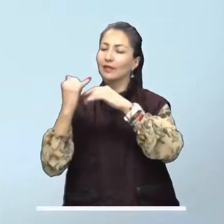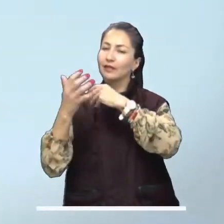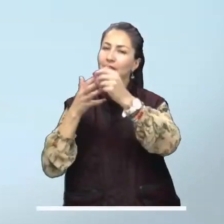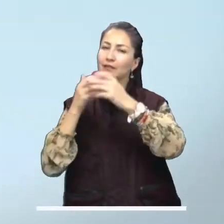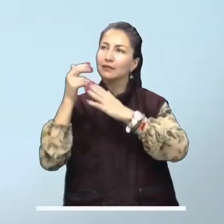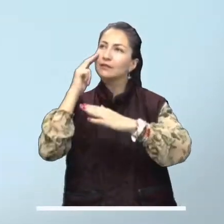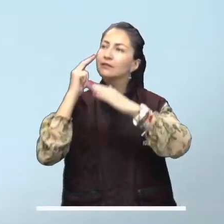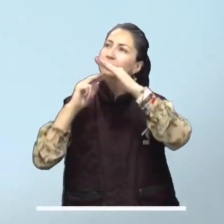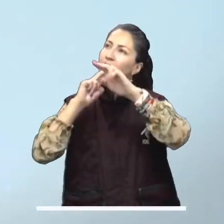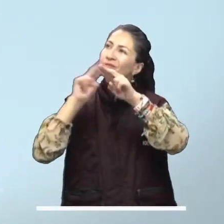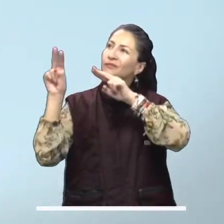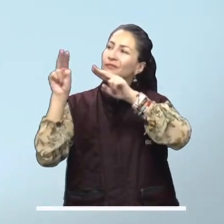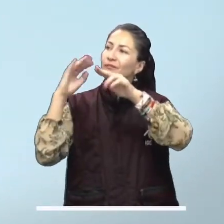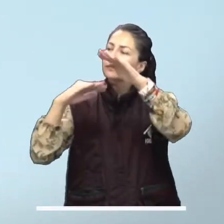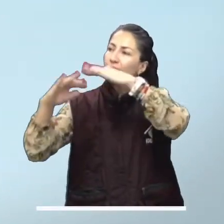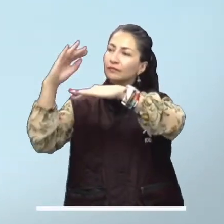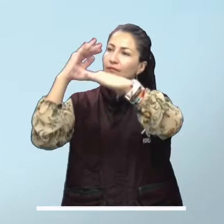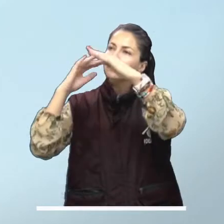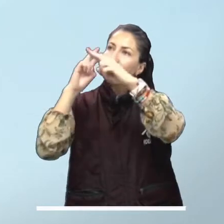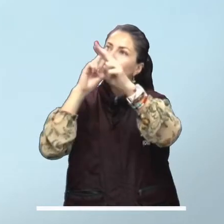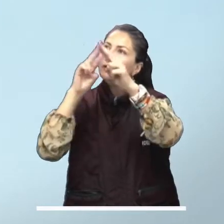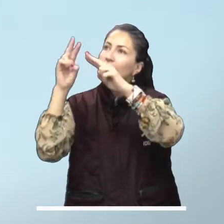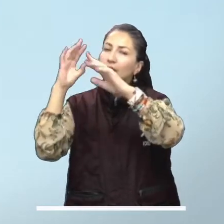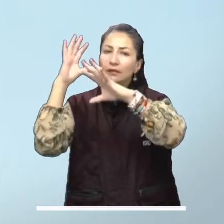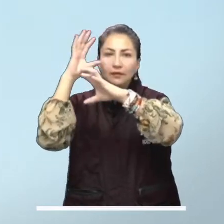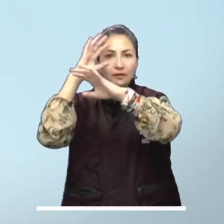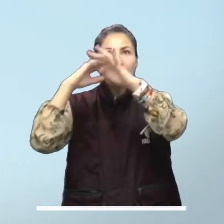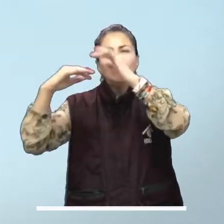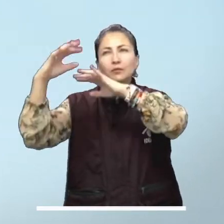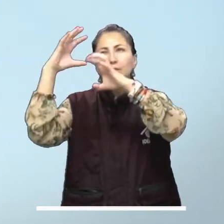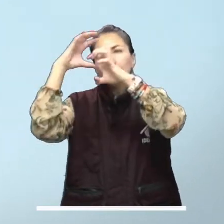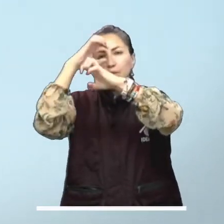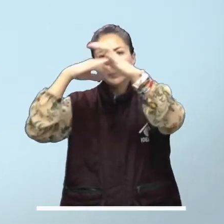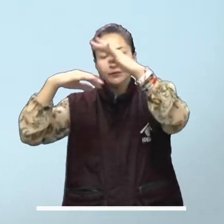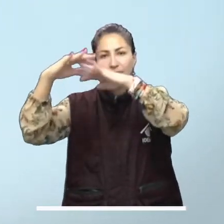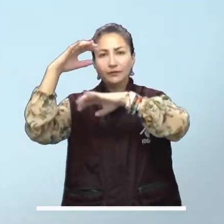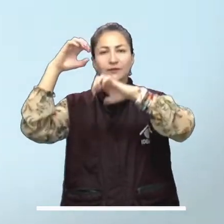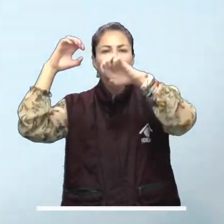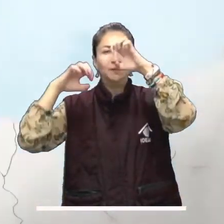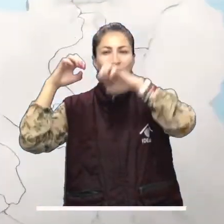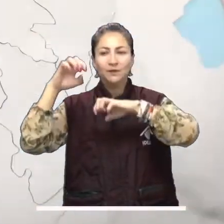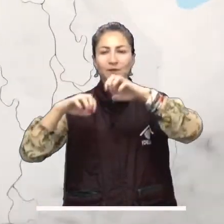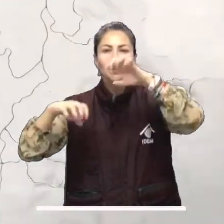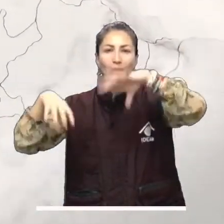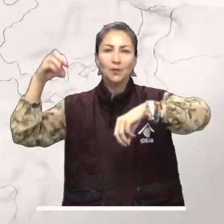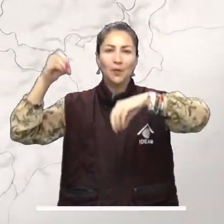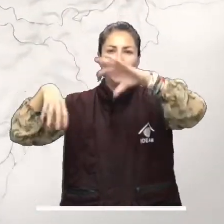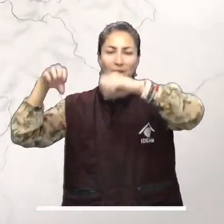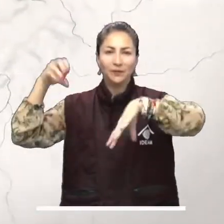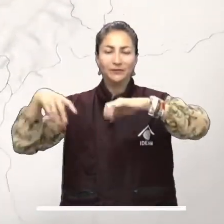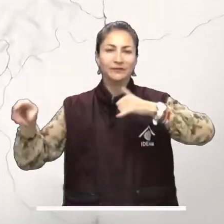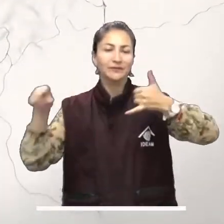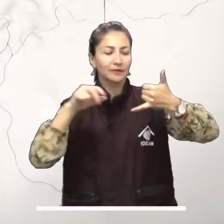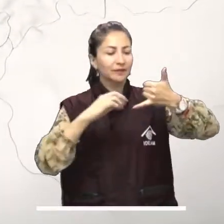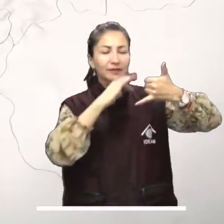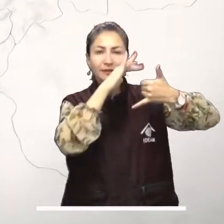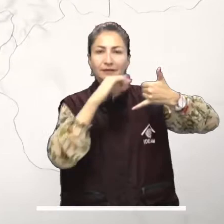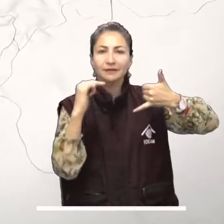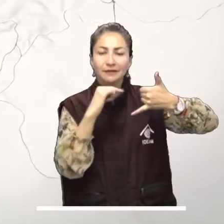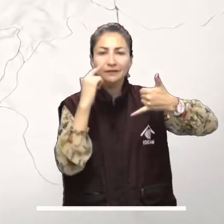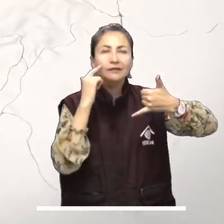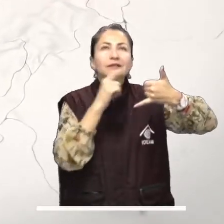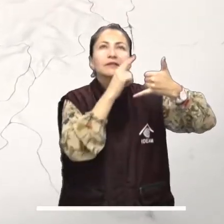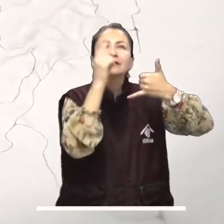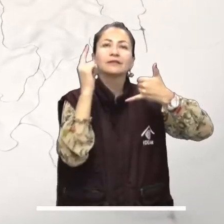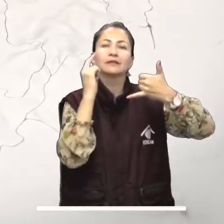Más al norte, a la altura del archipiélago de San Andrés y Providencia, amanece con un cielo seminublado acompañado de lluvias intermitentes.